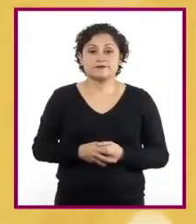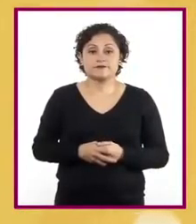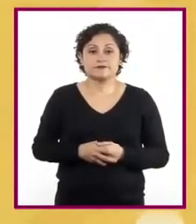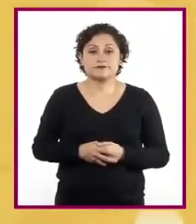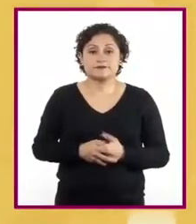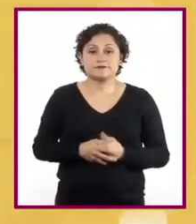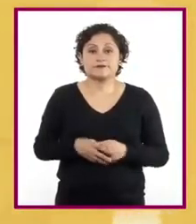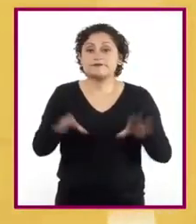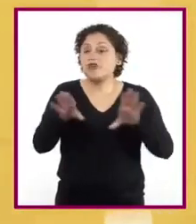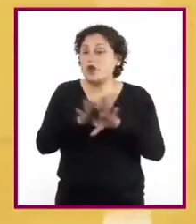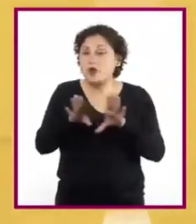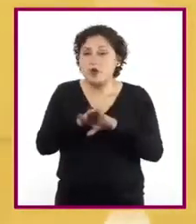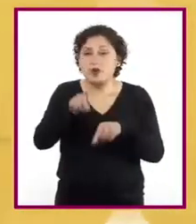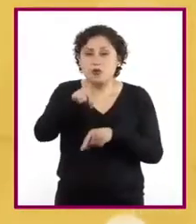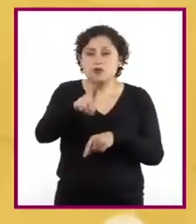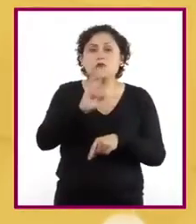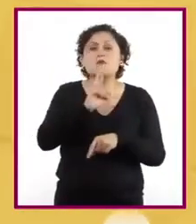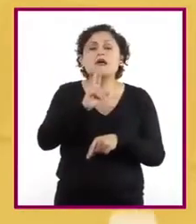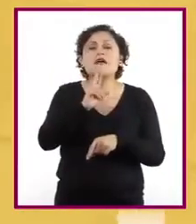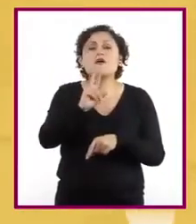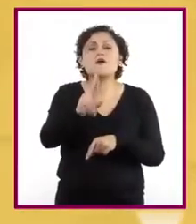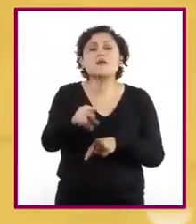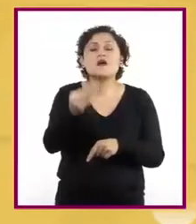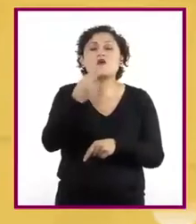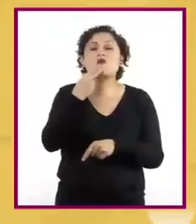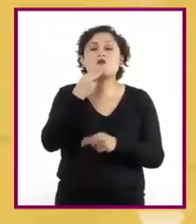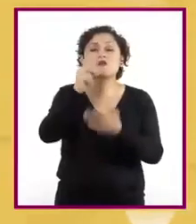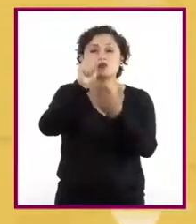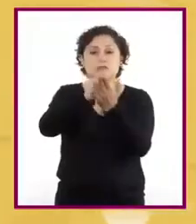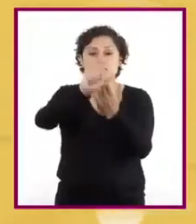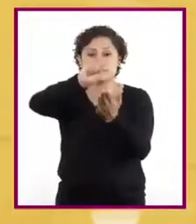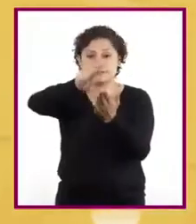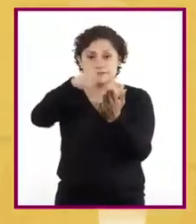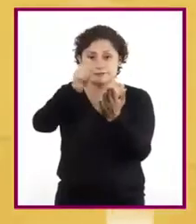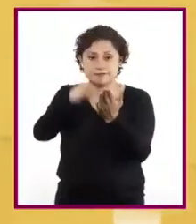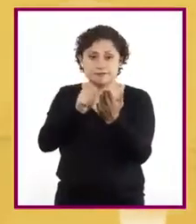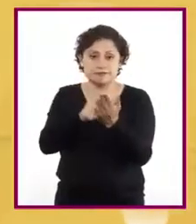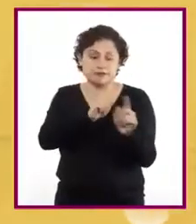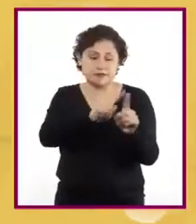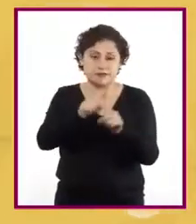¿Cómo podrían mejorar el uso de la puntuación en lo que redactan?